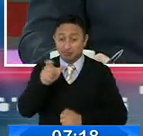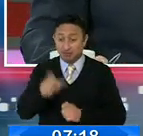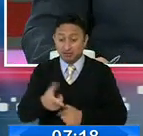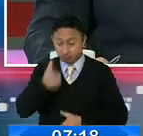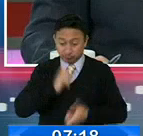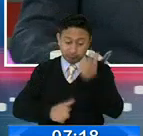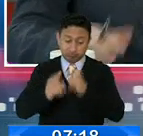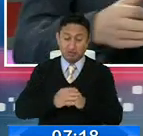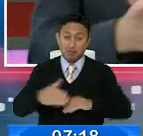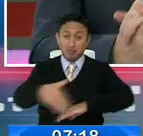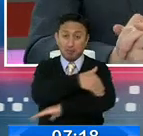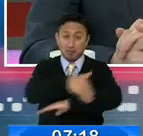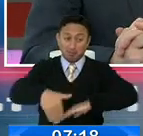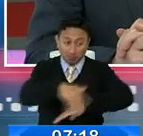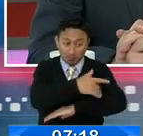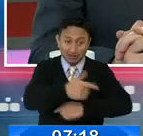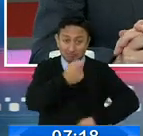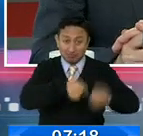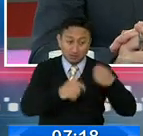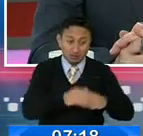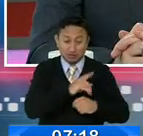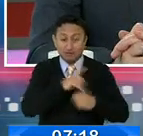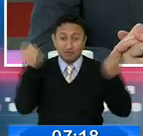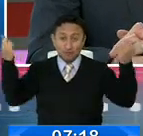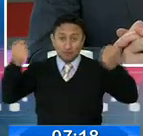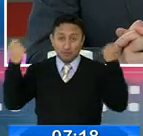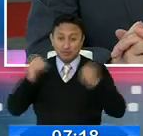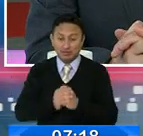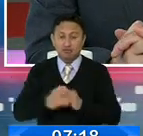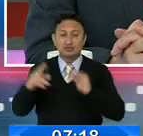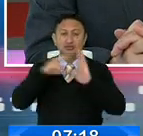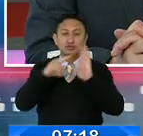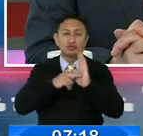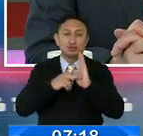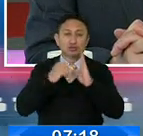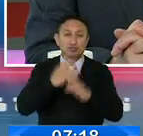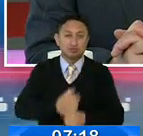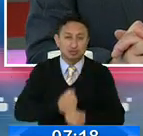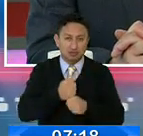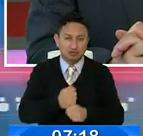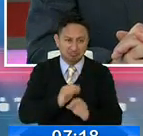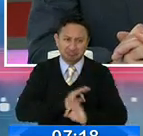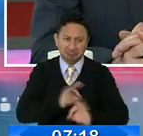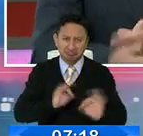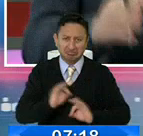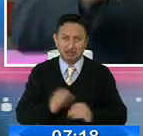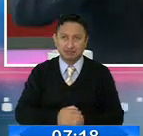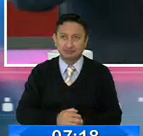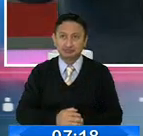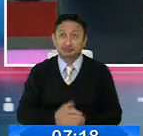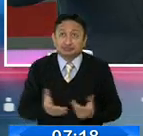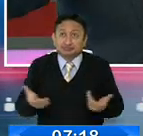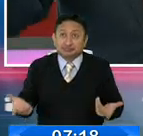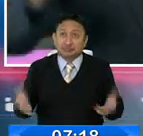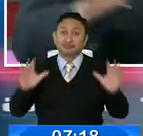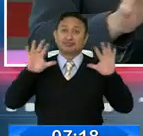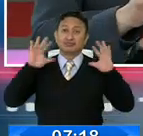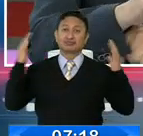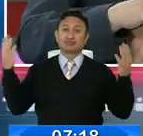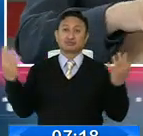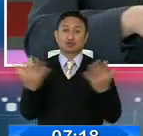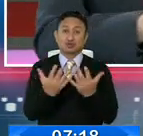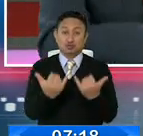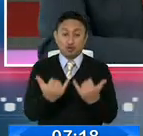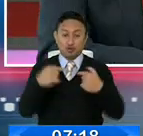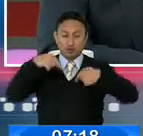ventas ambulantes, fiestas e irrespeto a las normas de bioseguridad. Eso es un poco el entorno que se